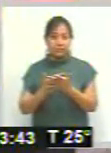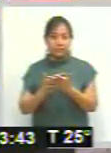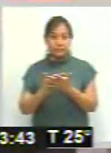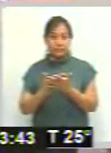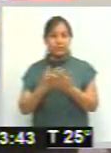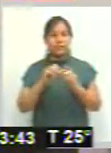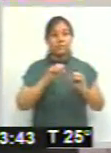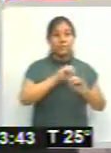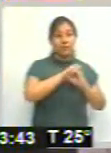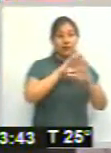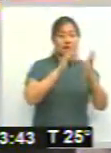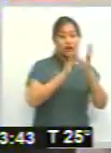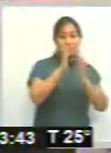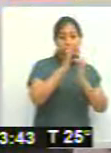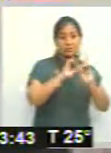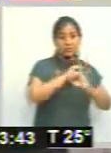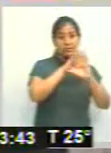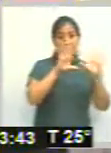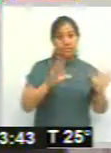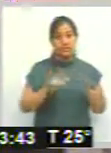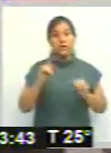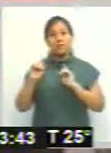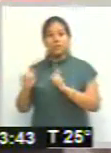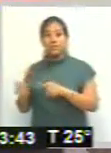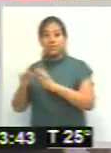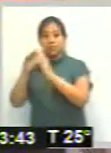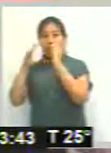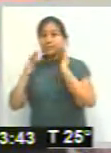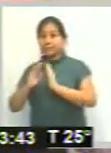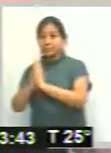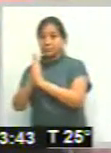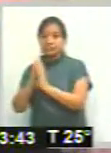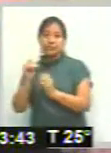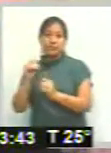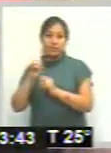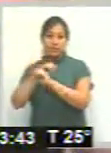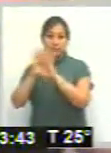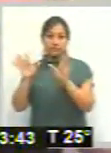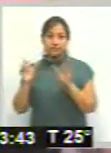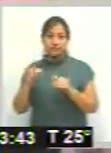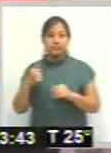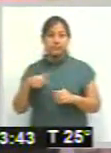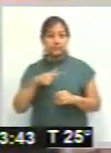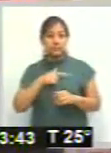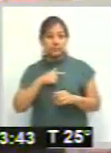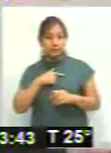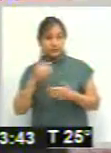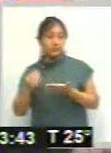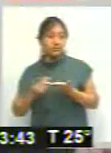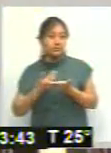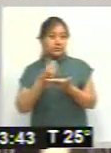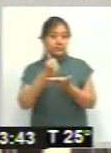y a la Virgen Milagro. Ya lo estamos también adorando y veneramos a su madre que es María. Que nosotros presenciamos todas estas cosas